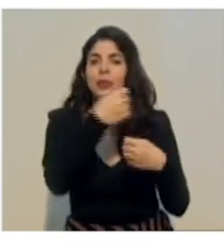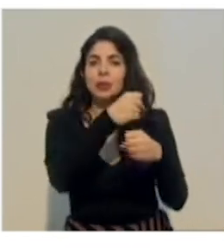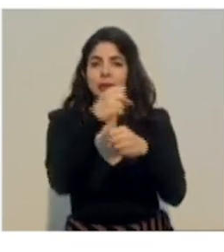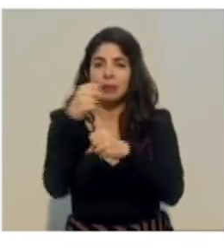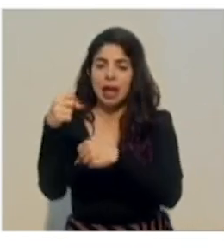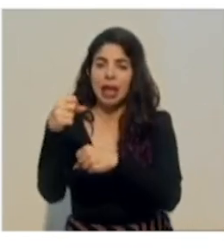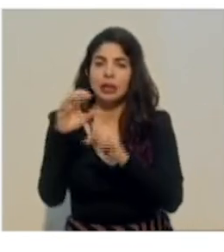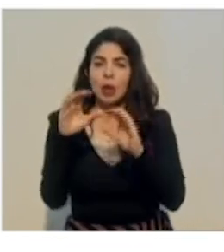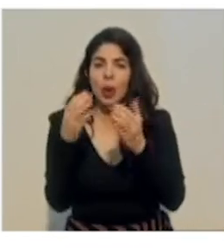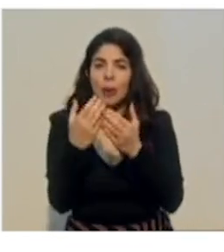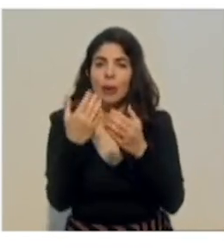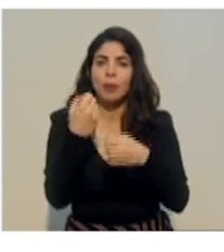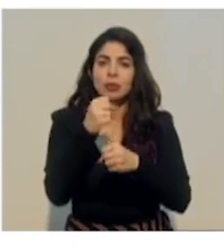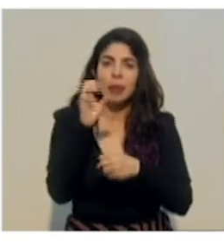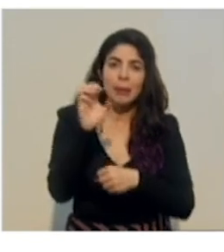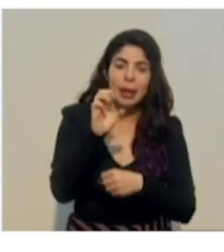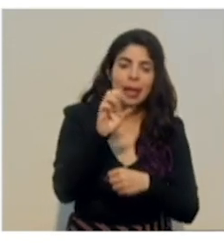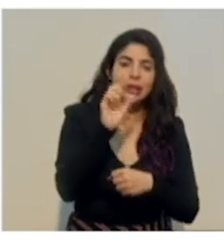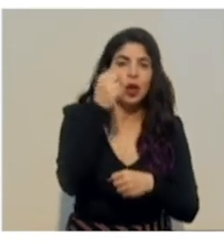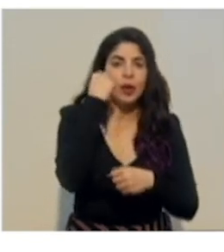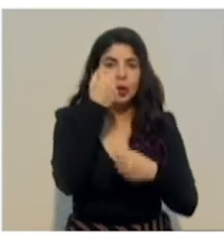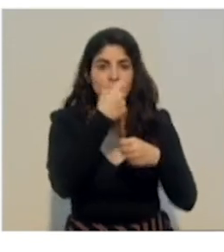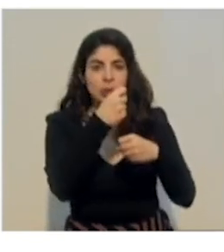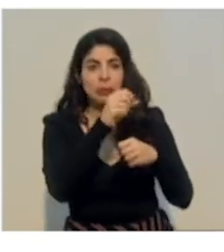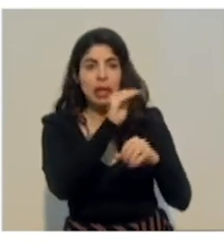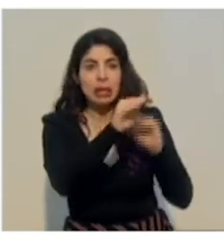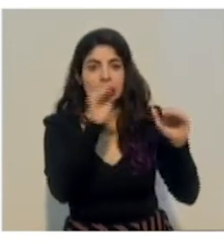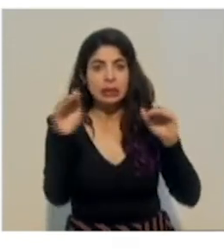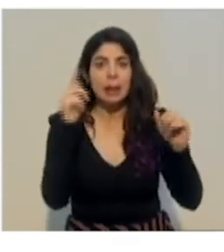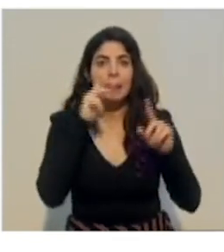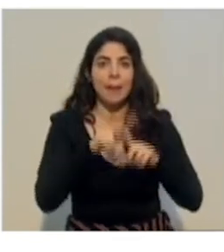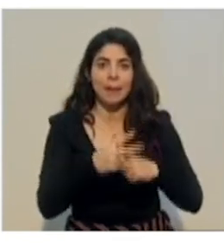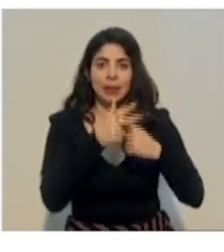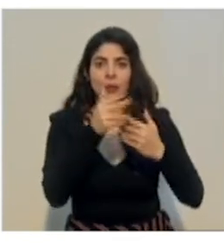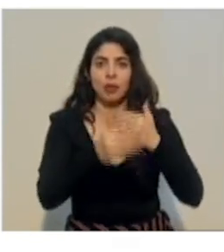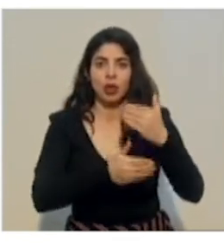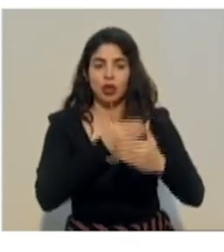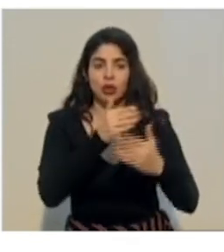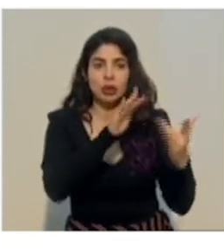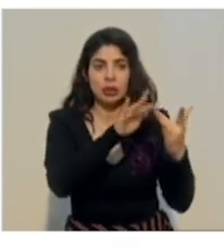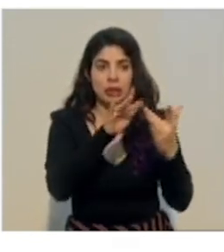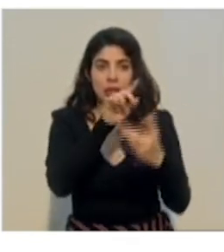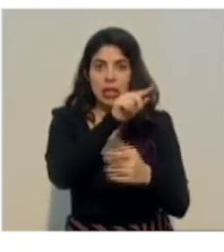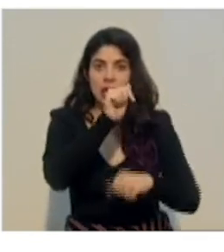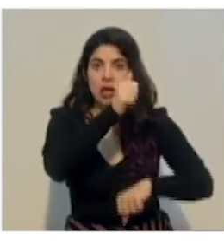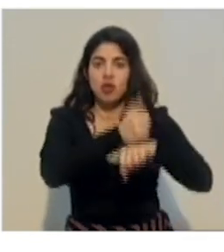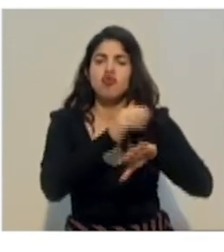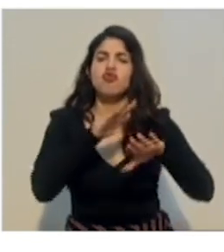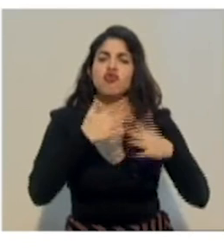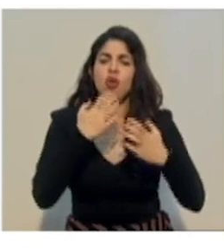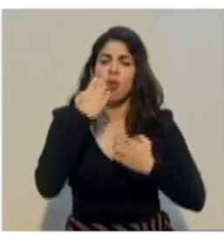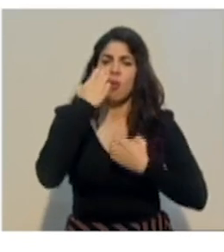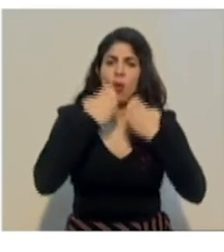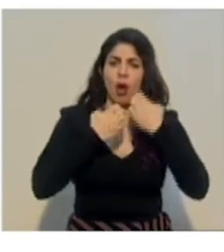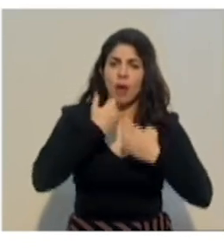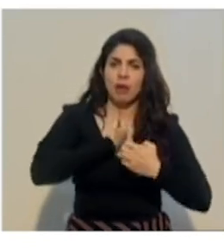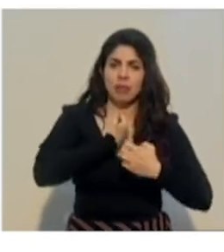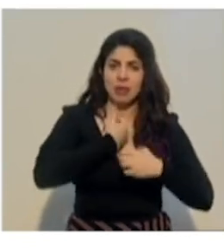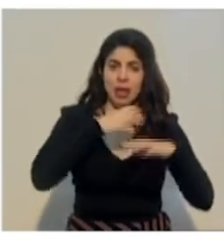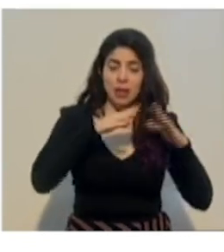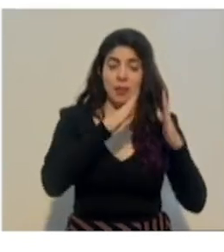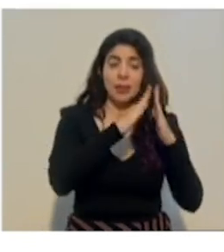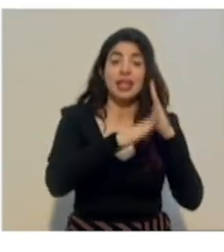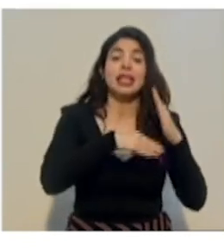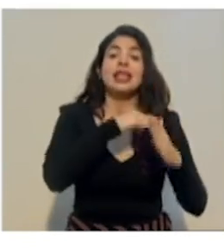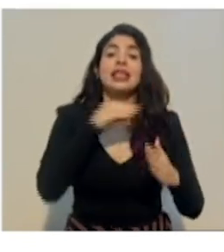emergencia, para el inicio de este proceso, generar los procesos de autoevaluación a nivel del cantón y la actualización del